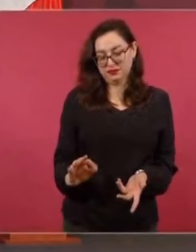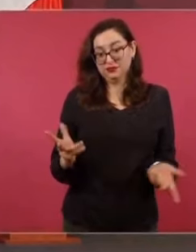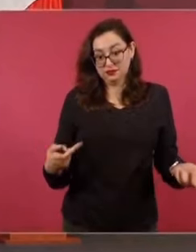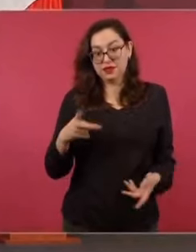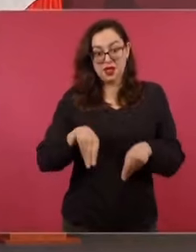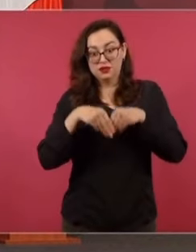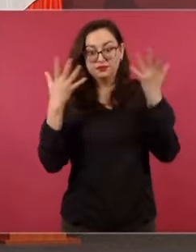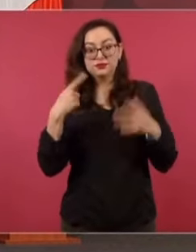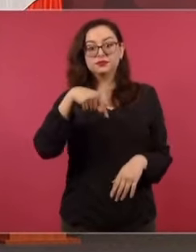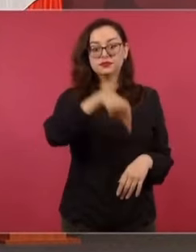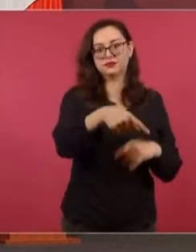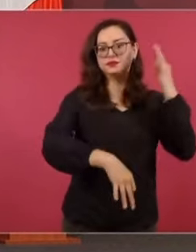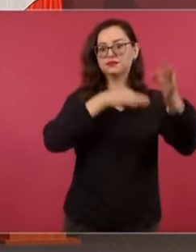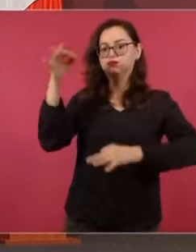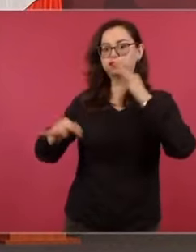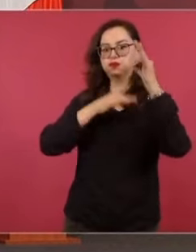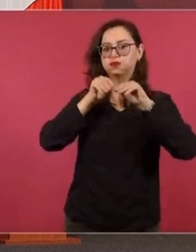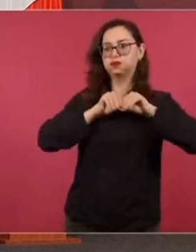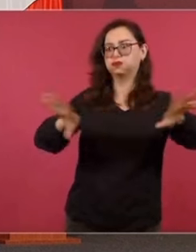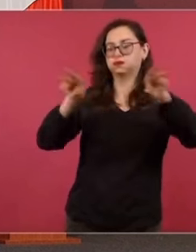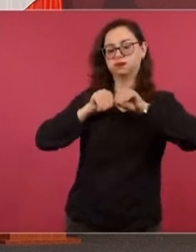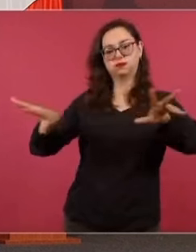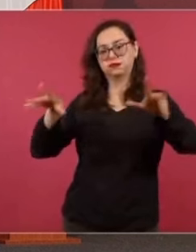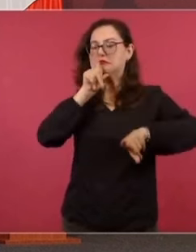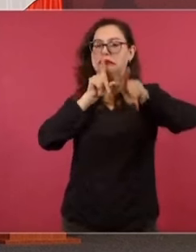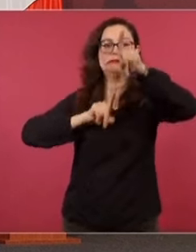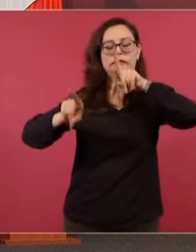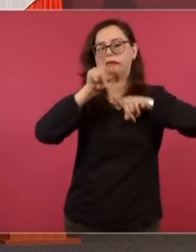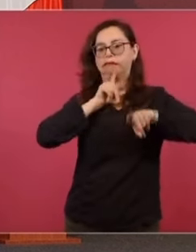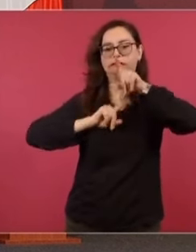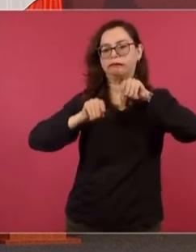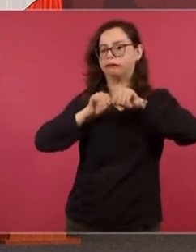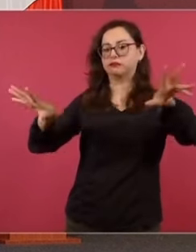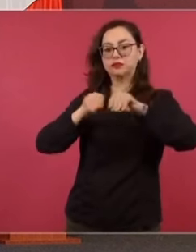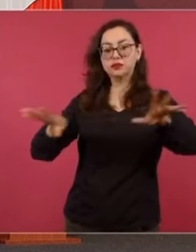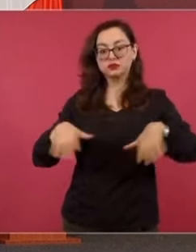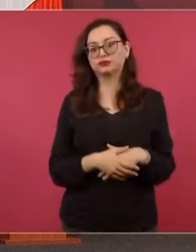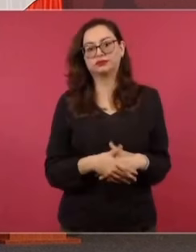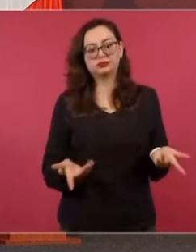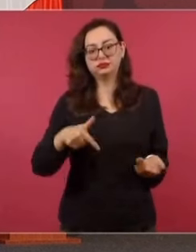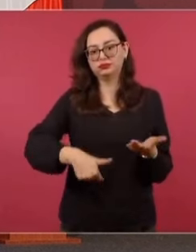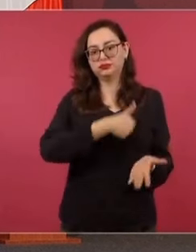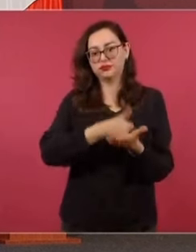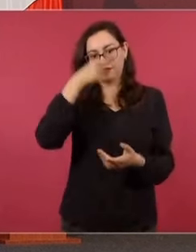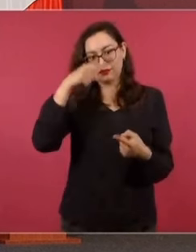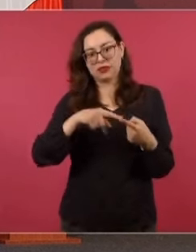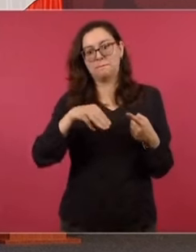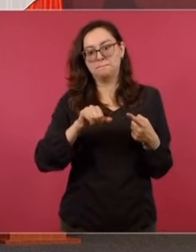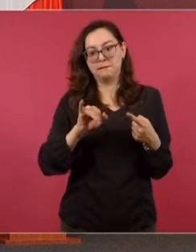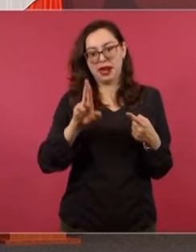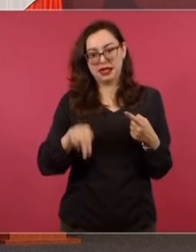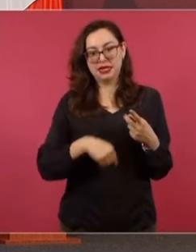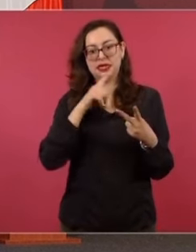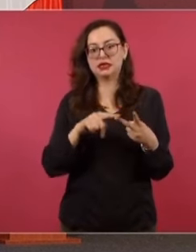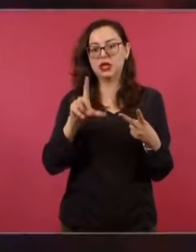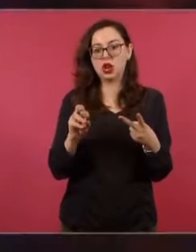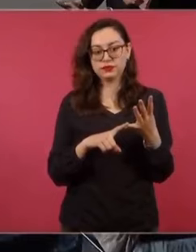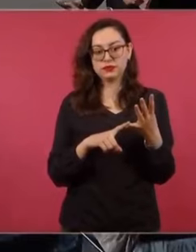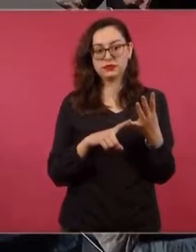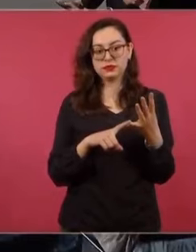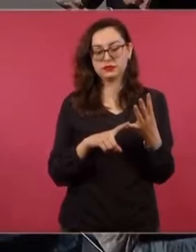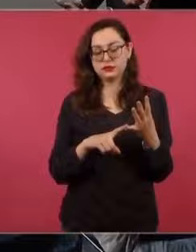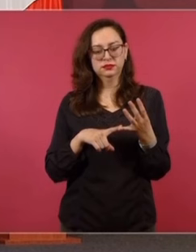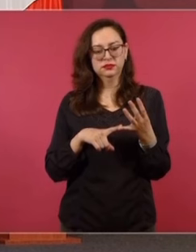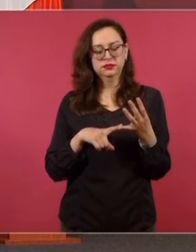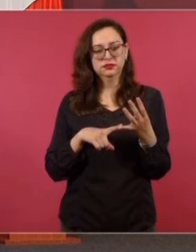aquí está, son amigos, yo no tengo enemigos ni quiero tenerlos, pero aquí está Marín, está Loret, está Ciro,